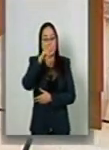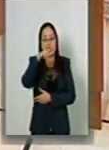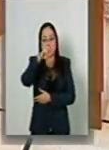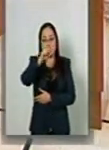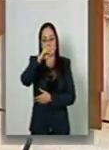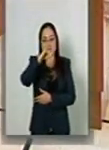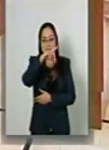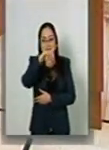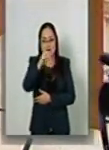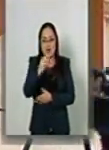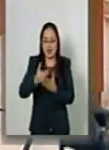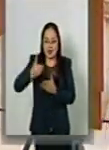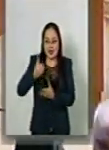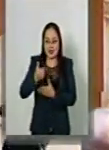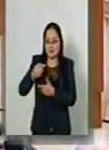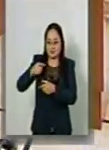intervención, cierres el sistema.